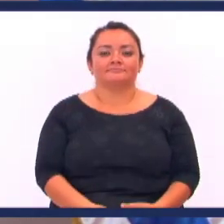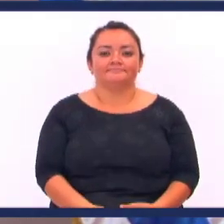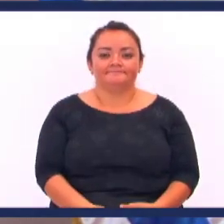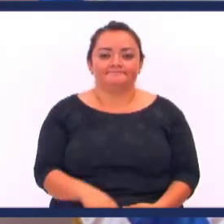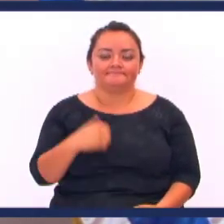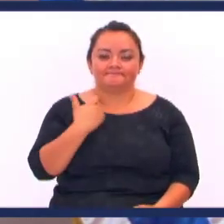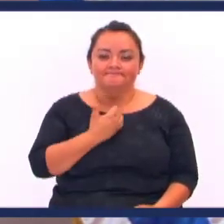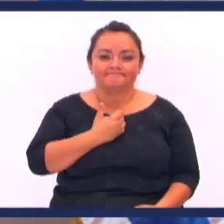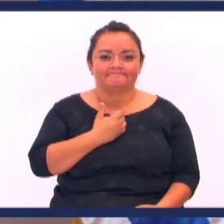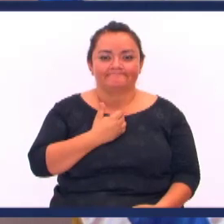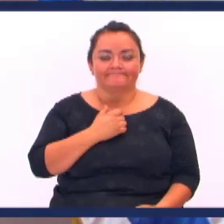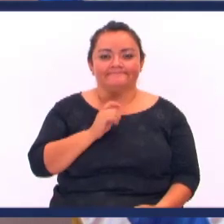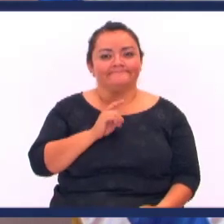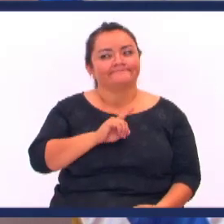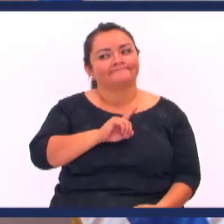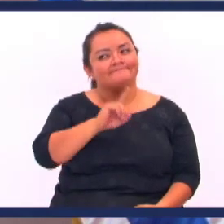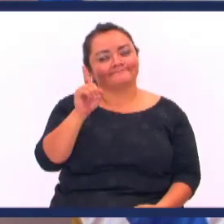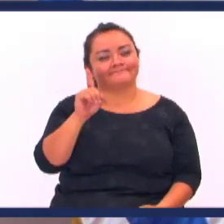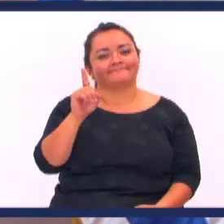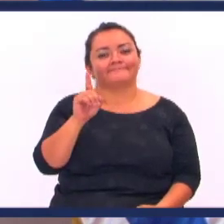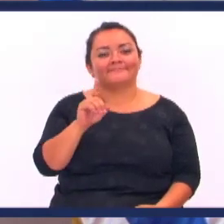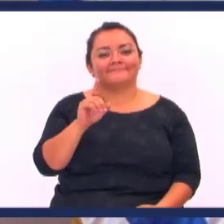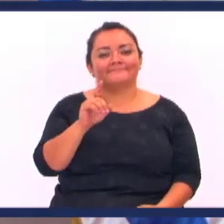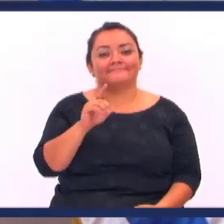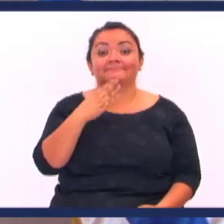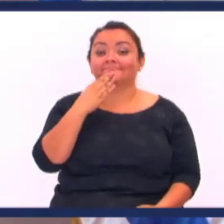Estamos allá En Israel